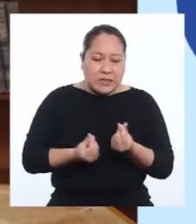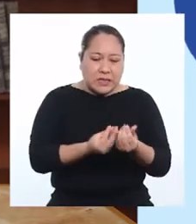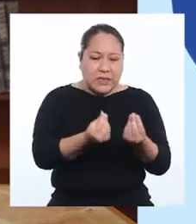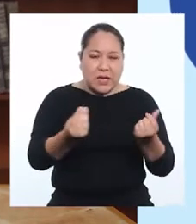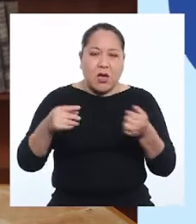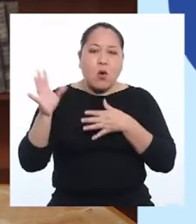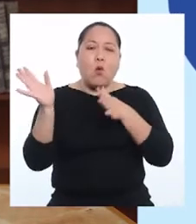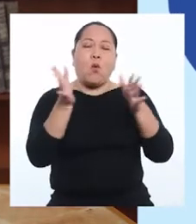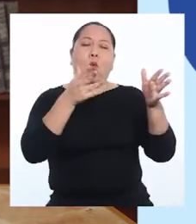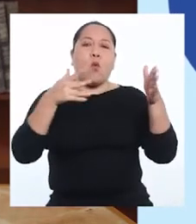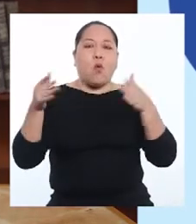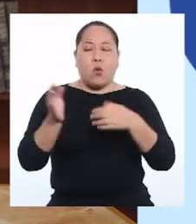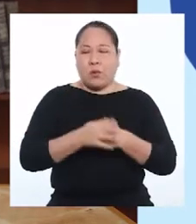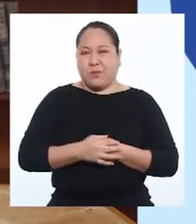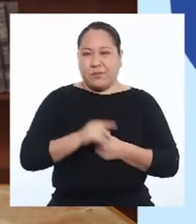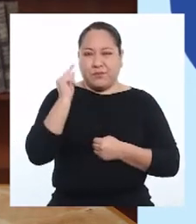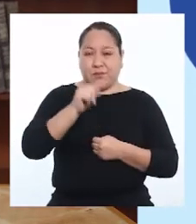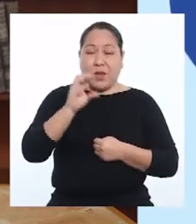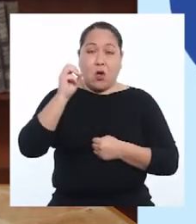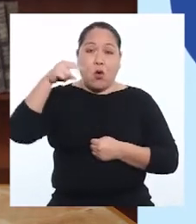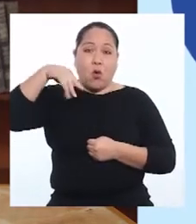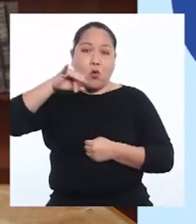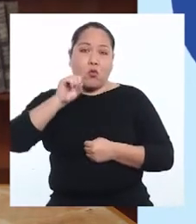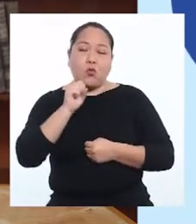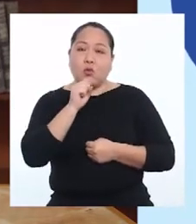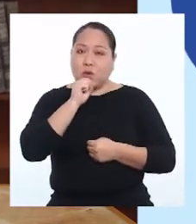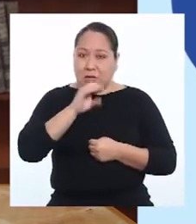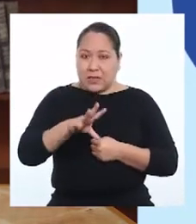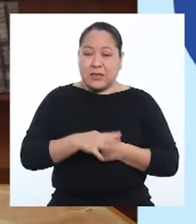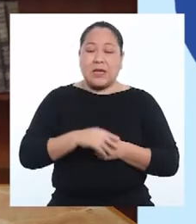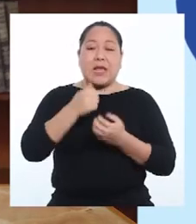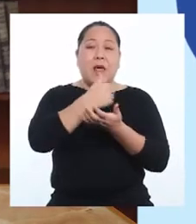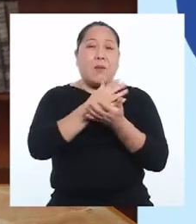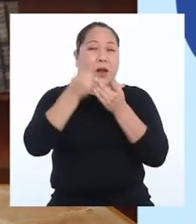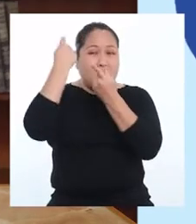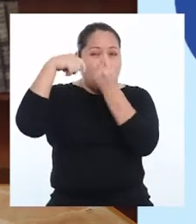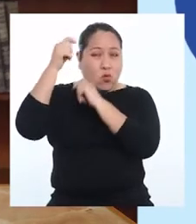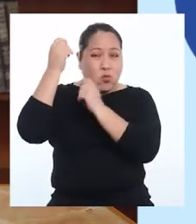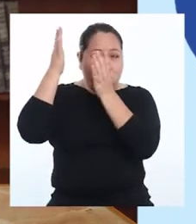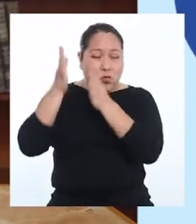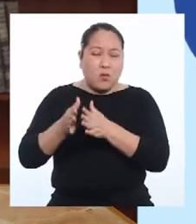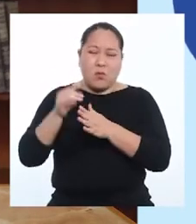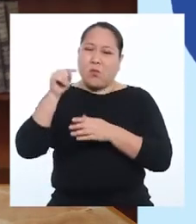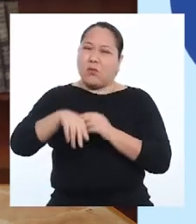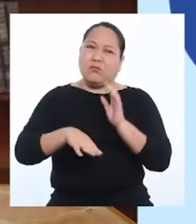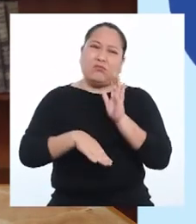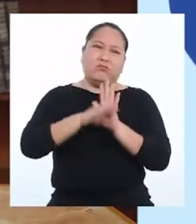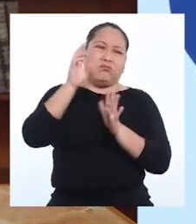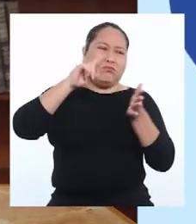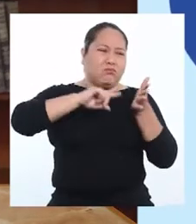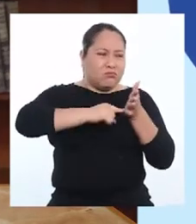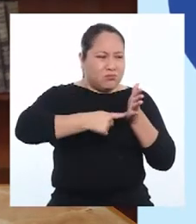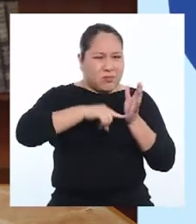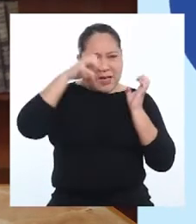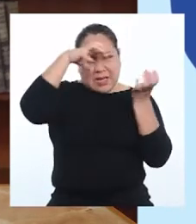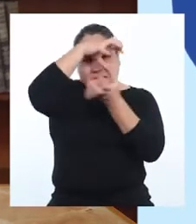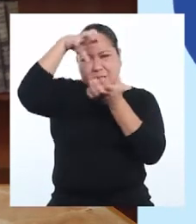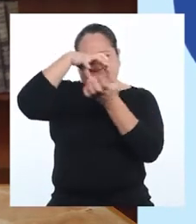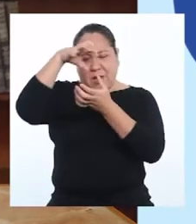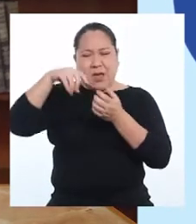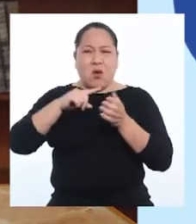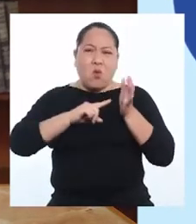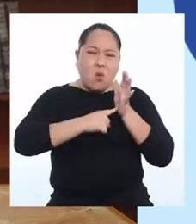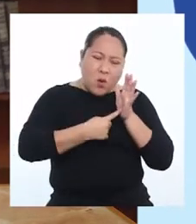y aire. Según la ONU, el sector turístico tiene una elevada huella climática y